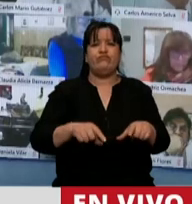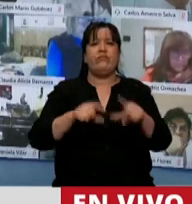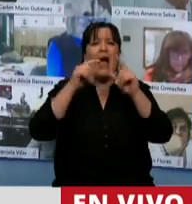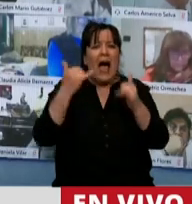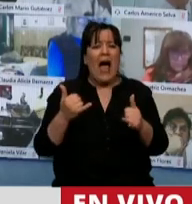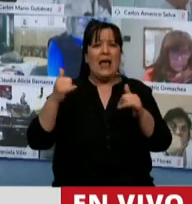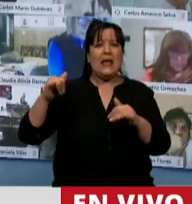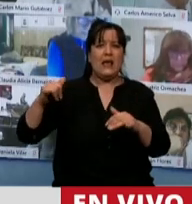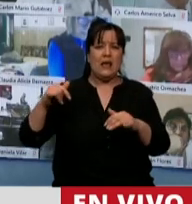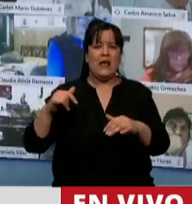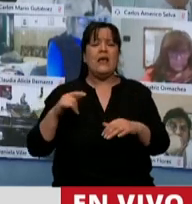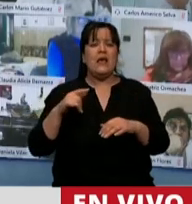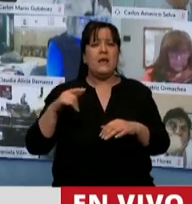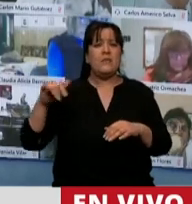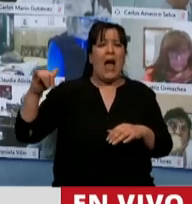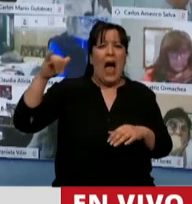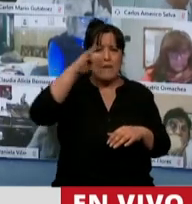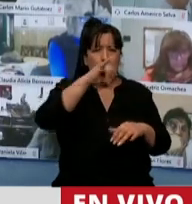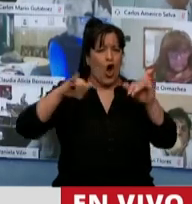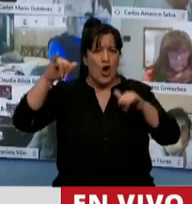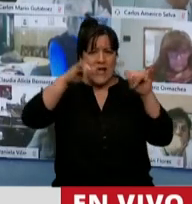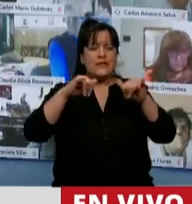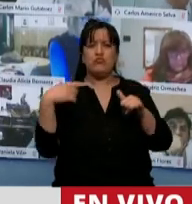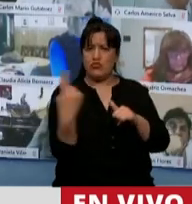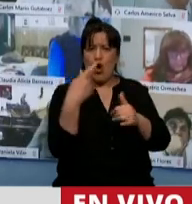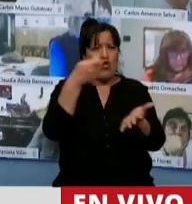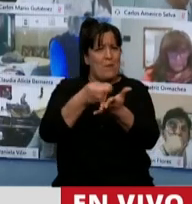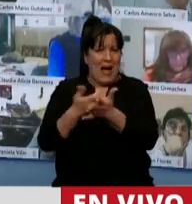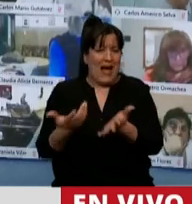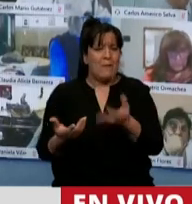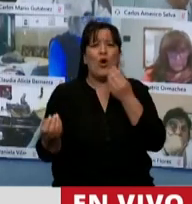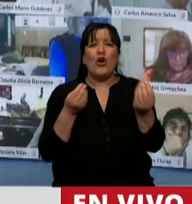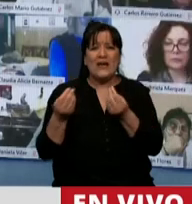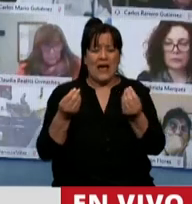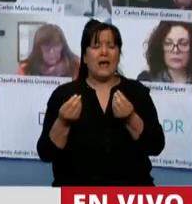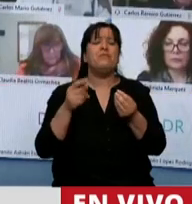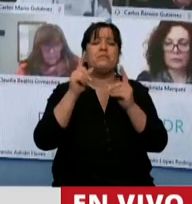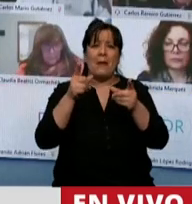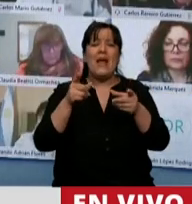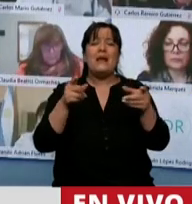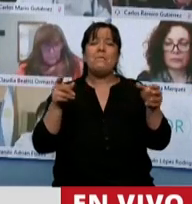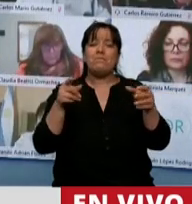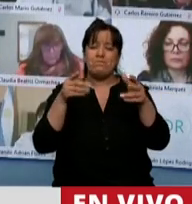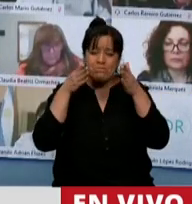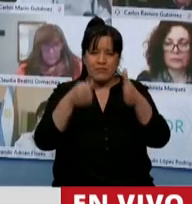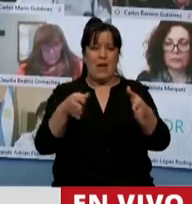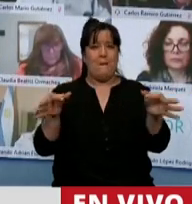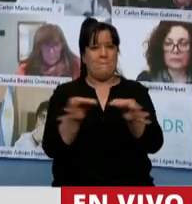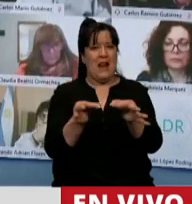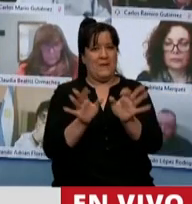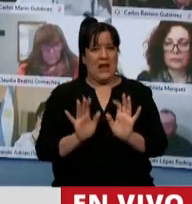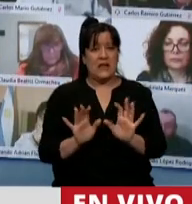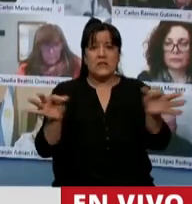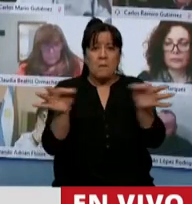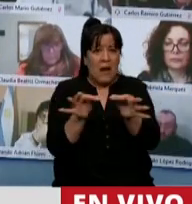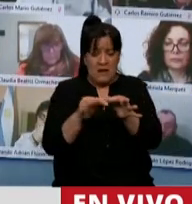que no flota, pero que pagamos todos los argentinos y los argentinos, me estoy refiriendo a nuestras islas Malvinas, que son una porción de